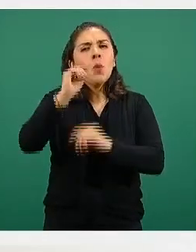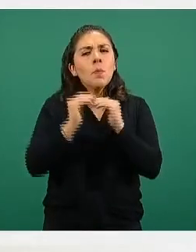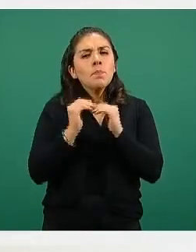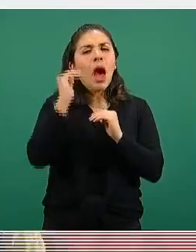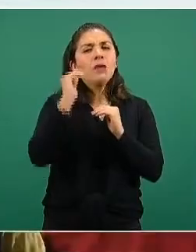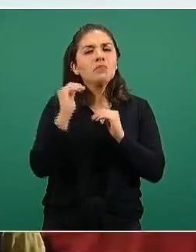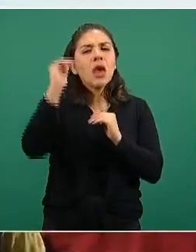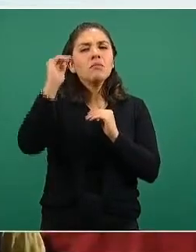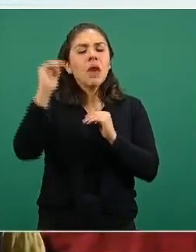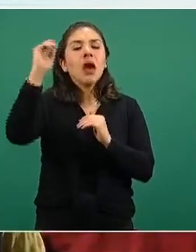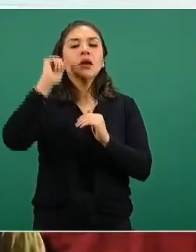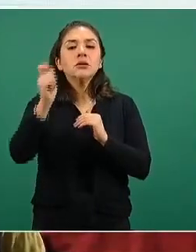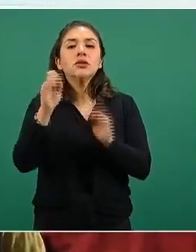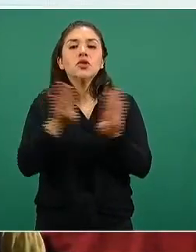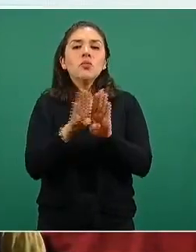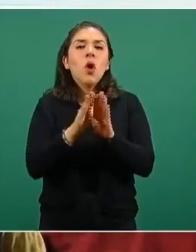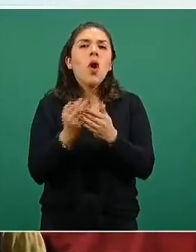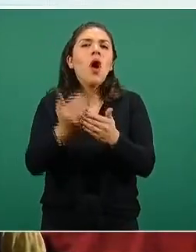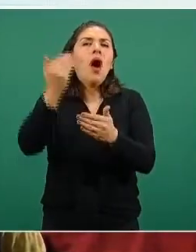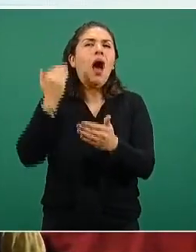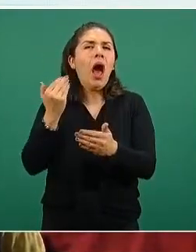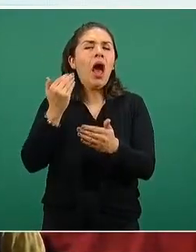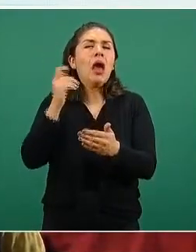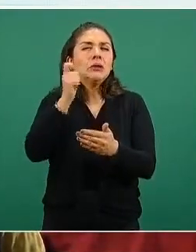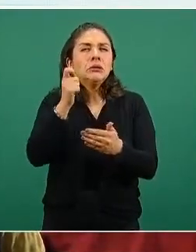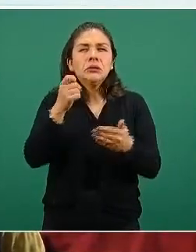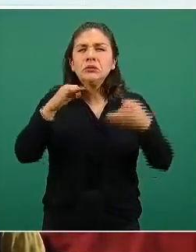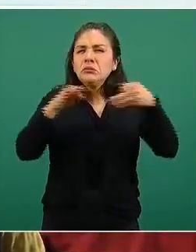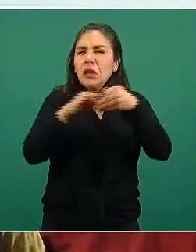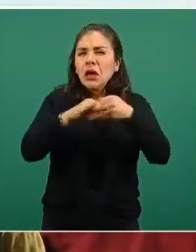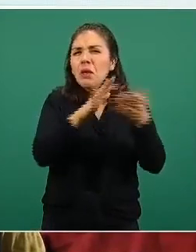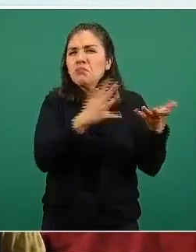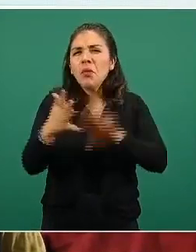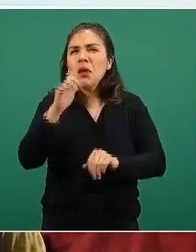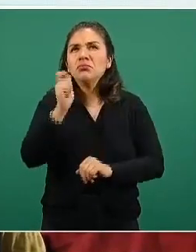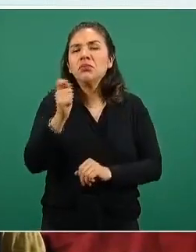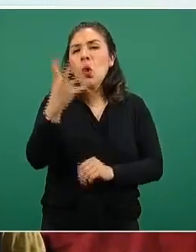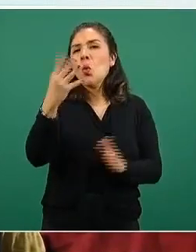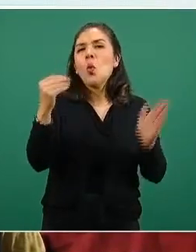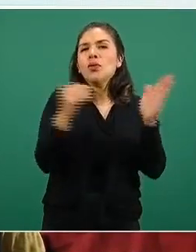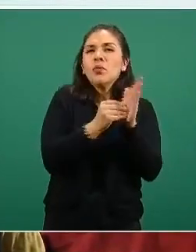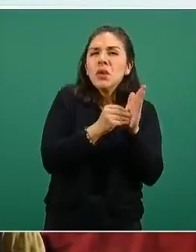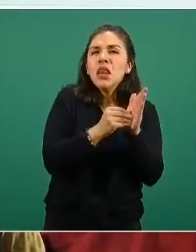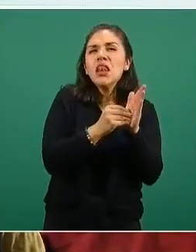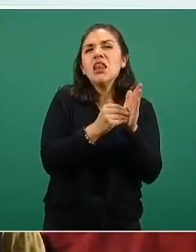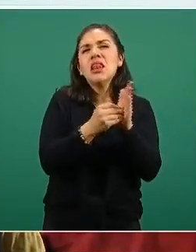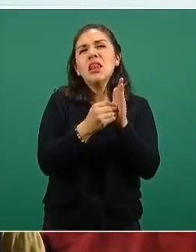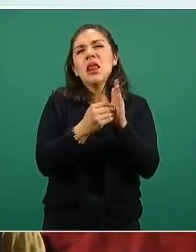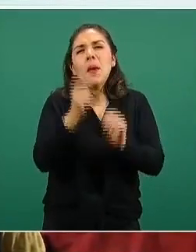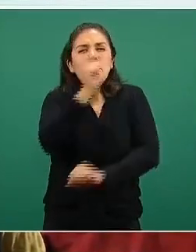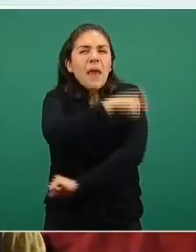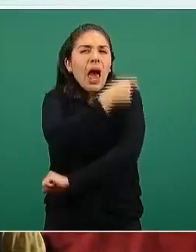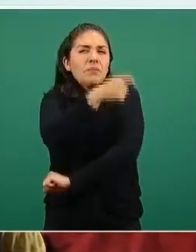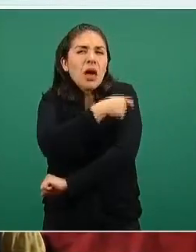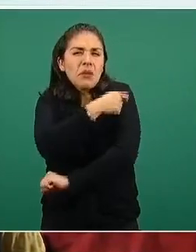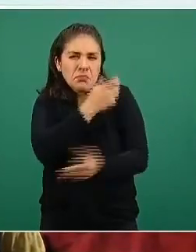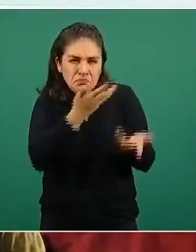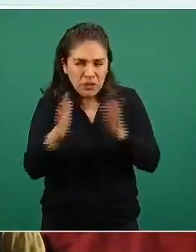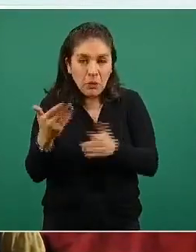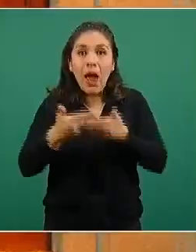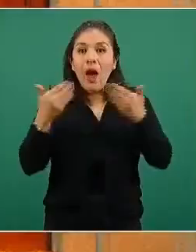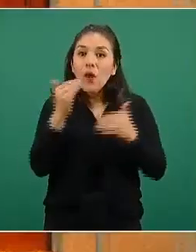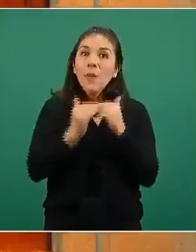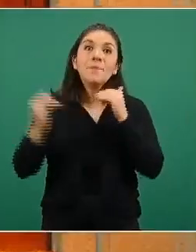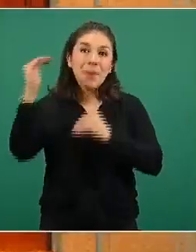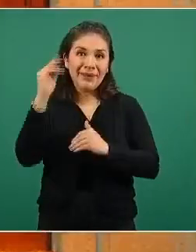de los anteriores en donde más o menos la media era de alrededor de 4 mil dosis aplicadas. En la siguiente